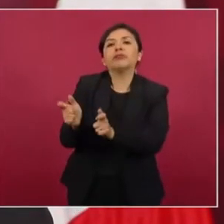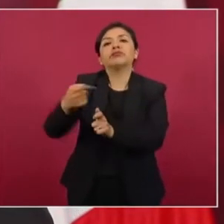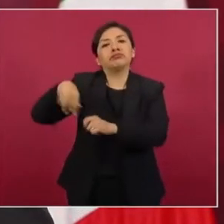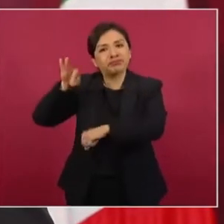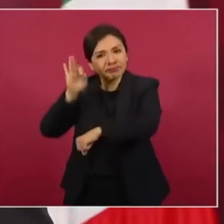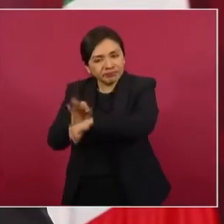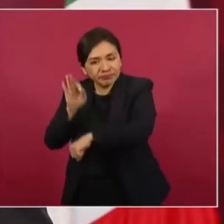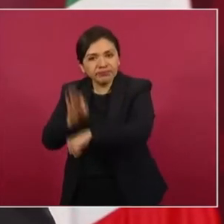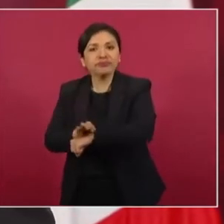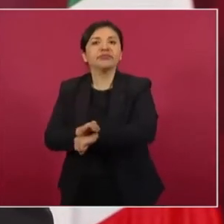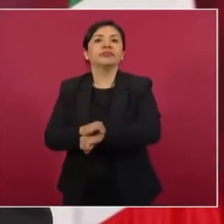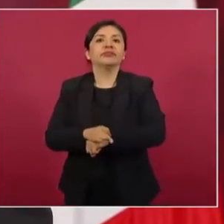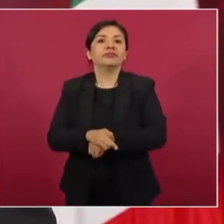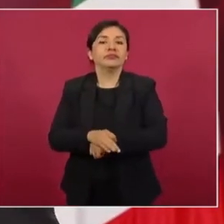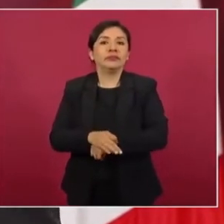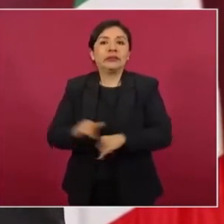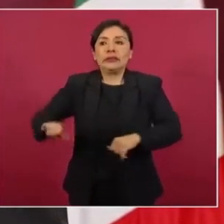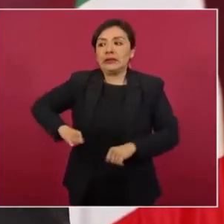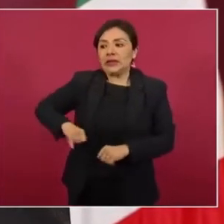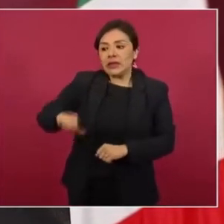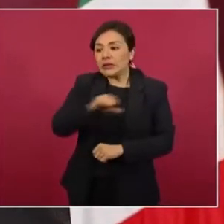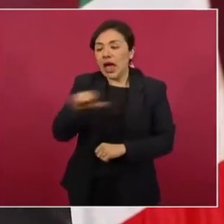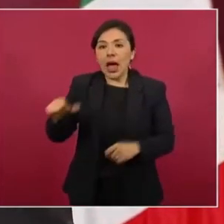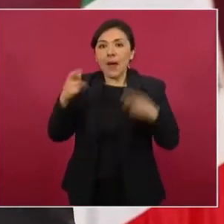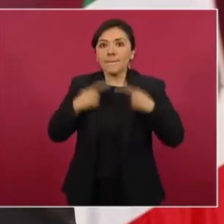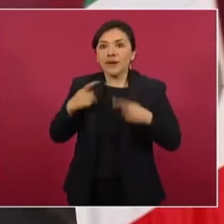el interés público,